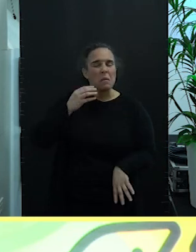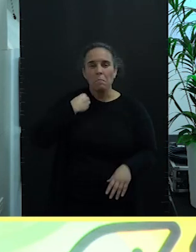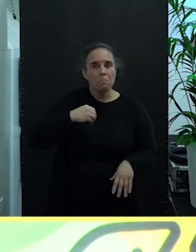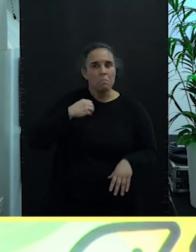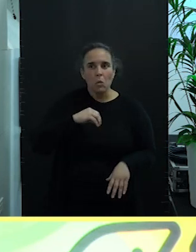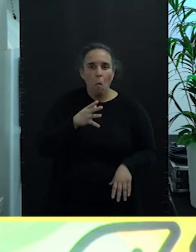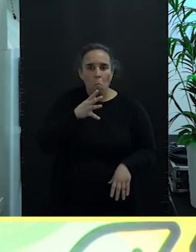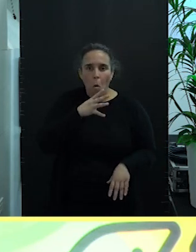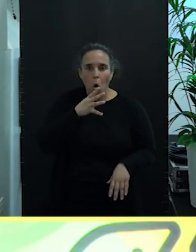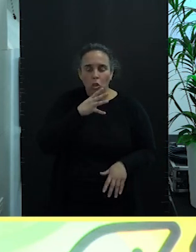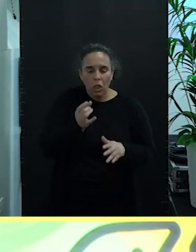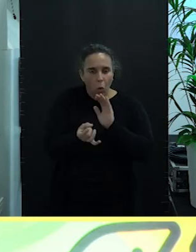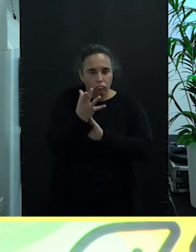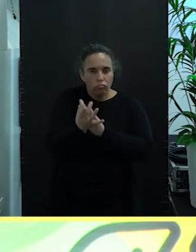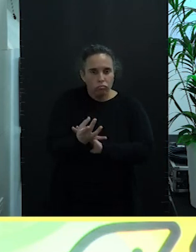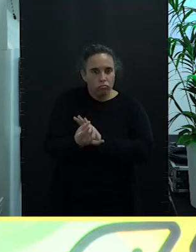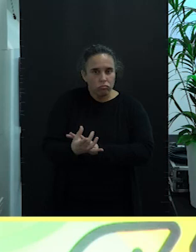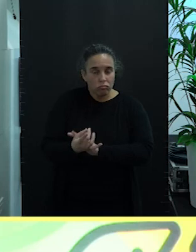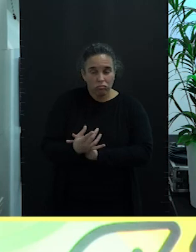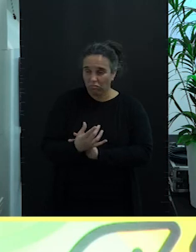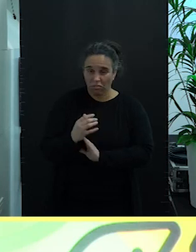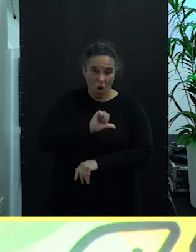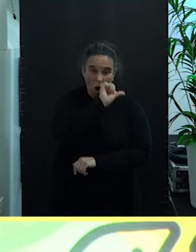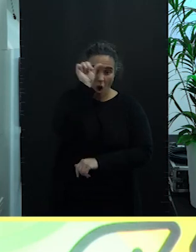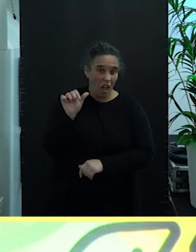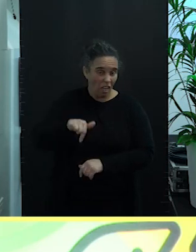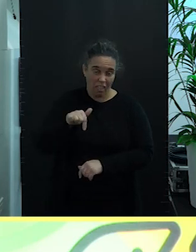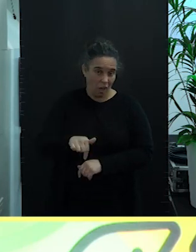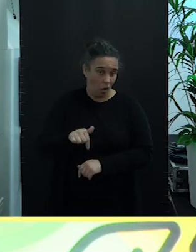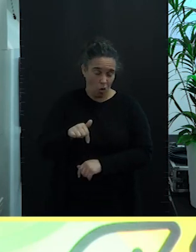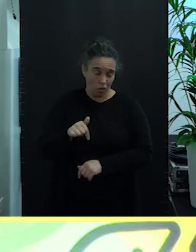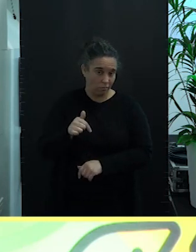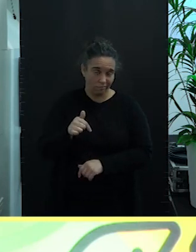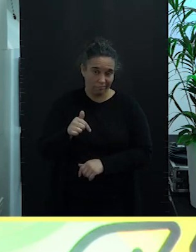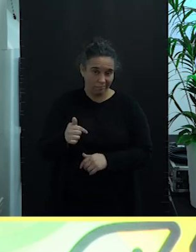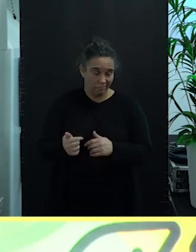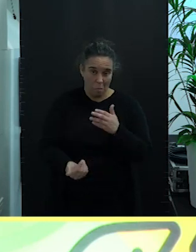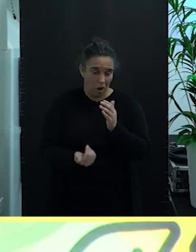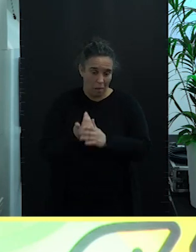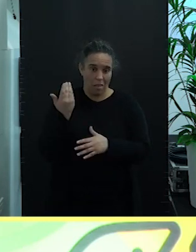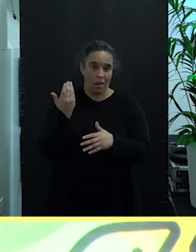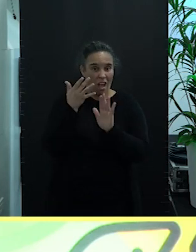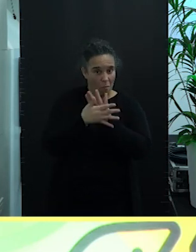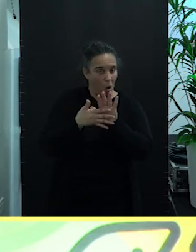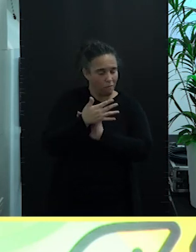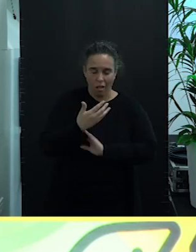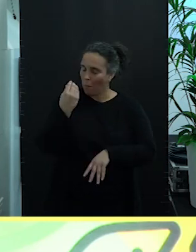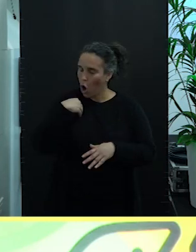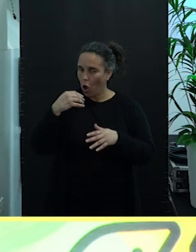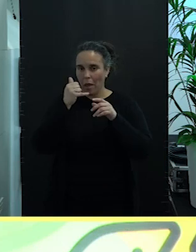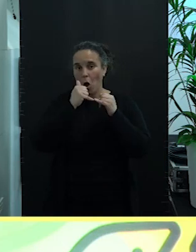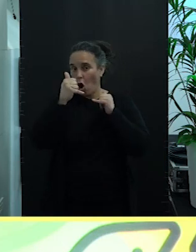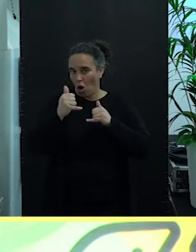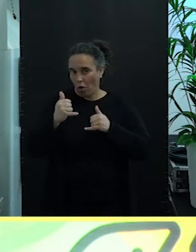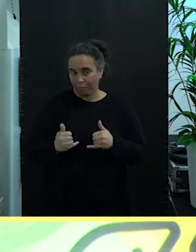lo que venimos planteando en toda esta jornada, desde primeras horas de la mañana. El